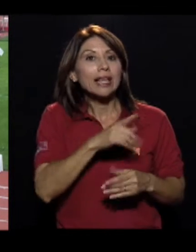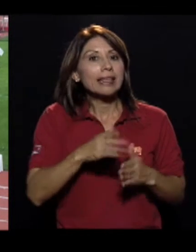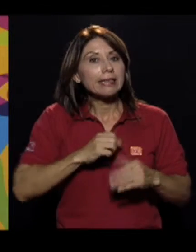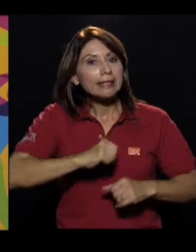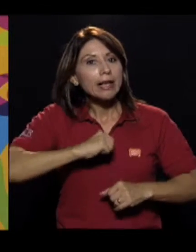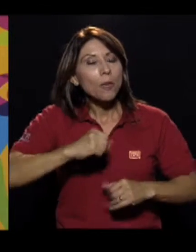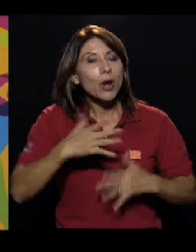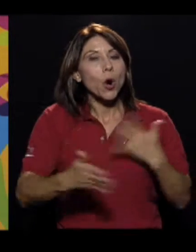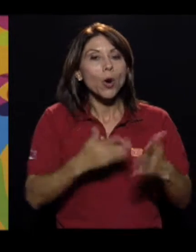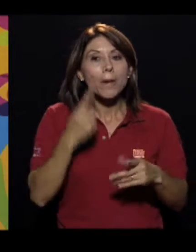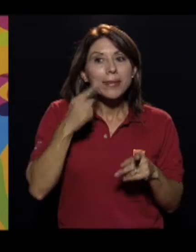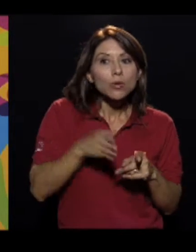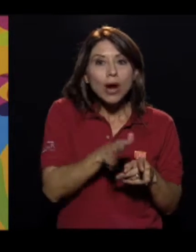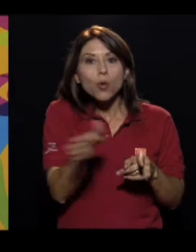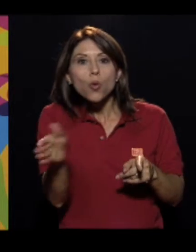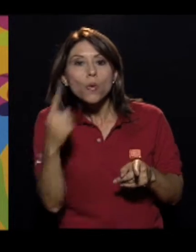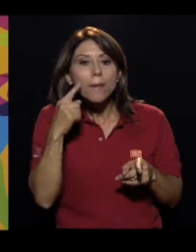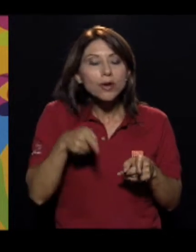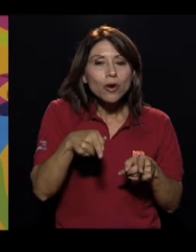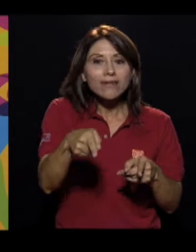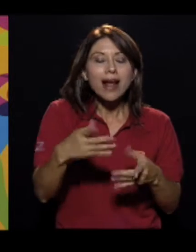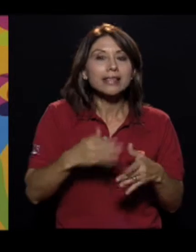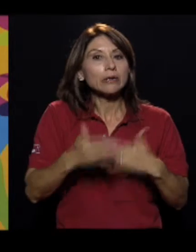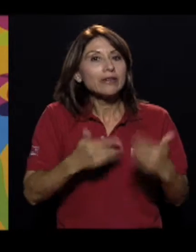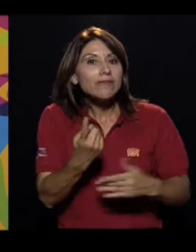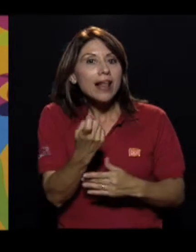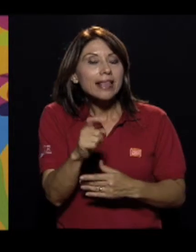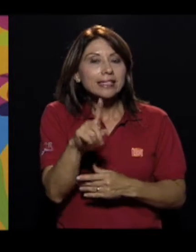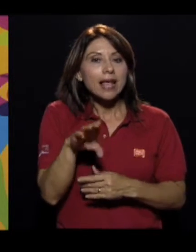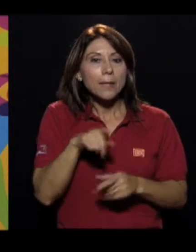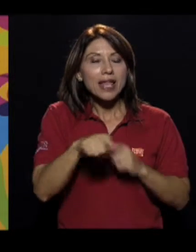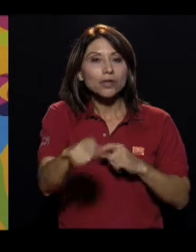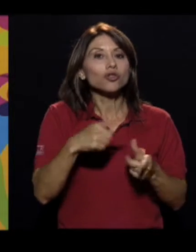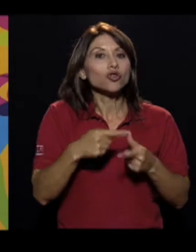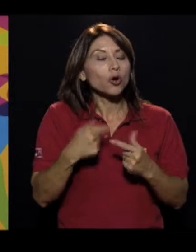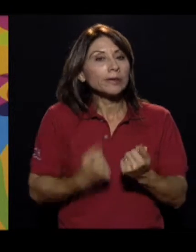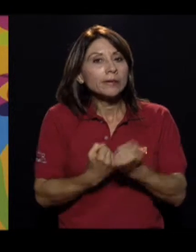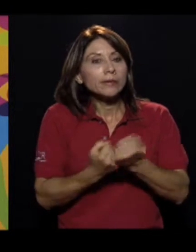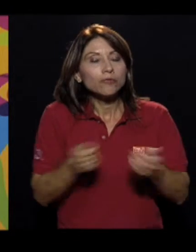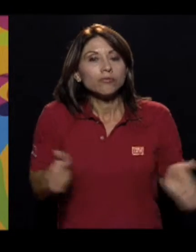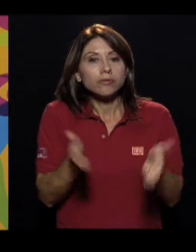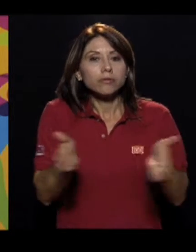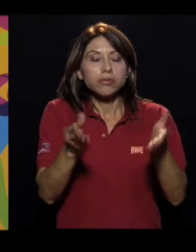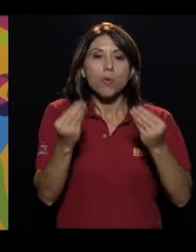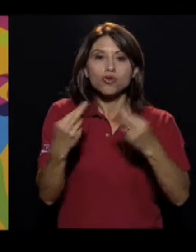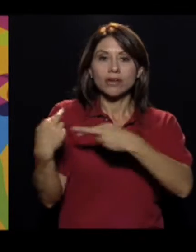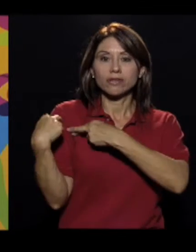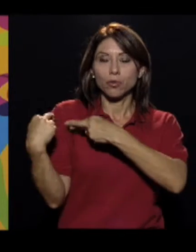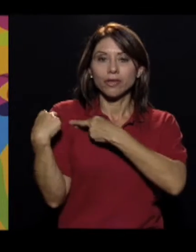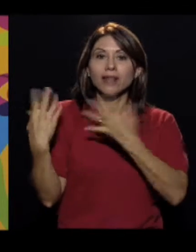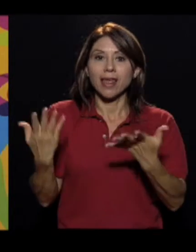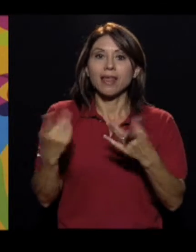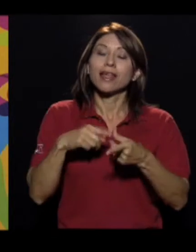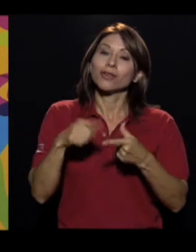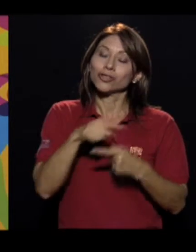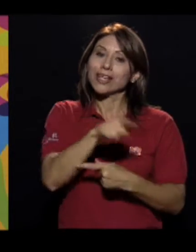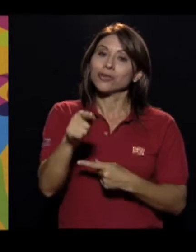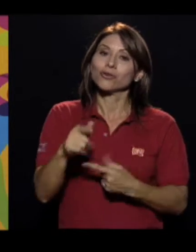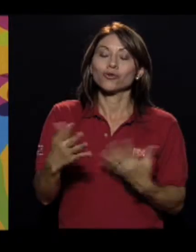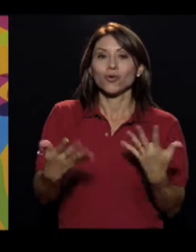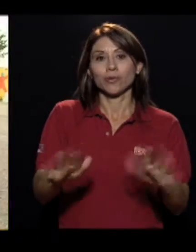Evelyn, nos faltan 100 metros, Evelyn, la curva, Evelyn, la raya, Evelyn. Entonces, mucha responsabilidad que tenemos, y a la ha